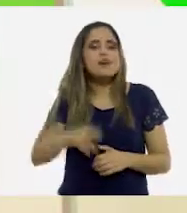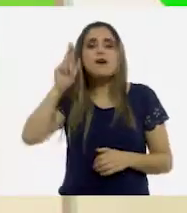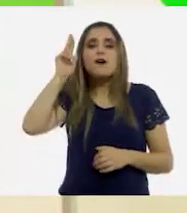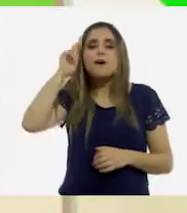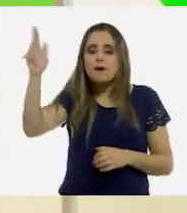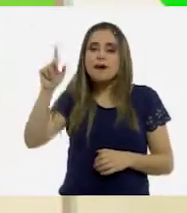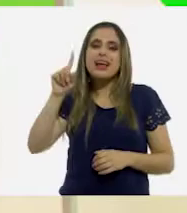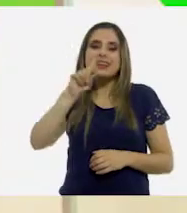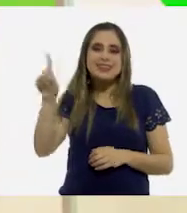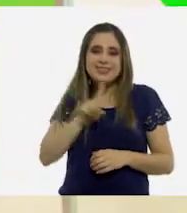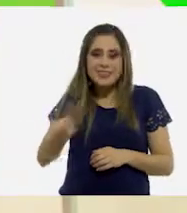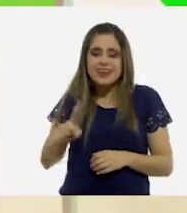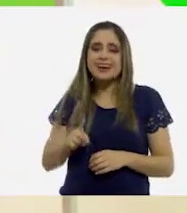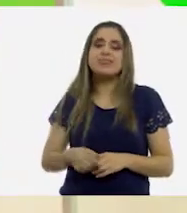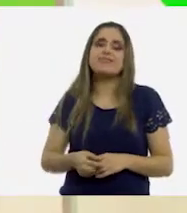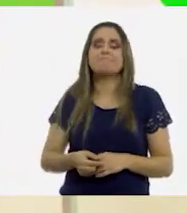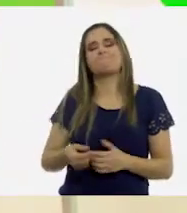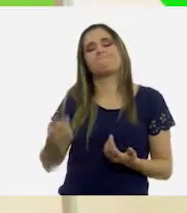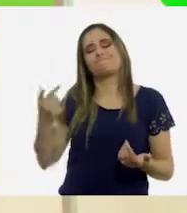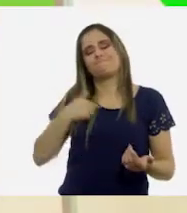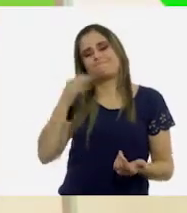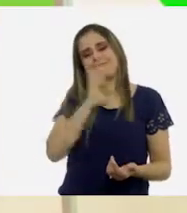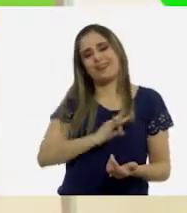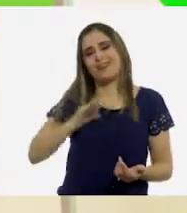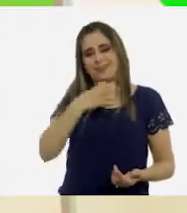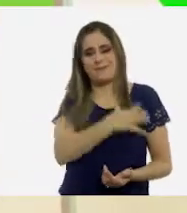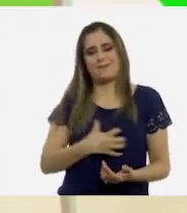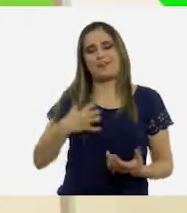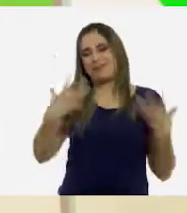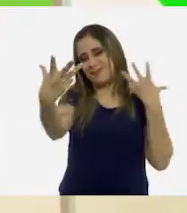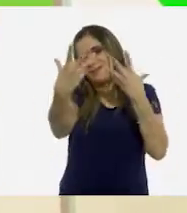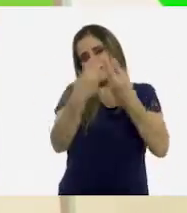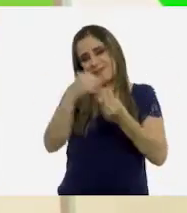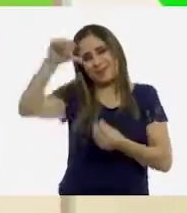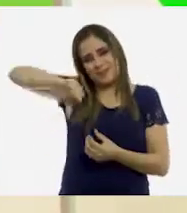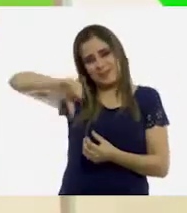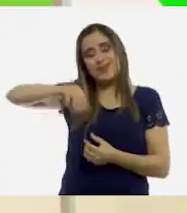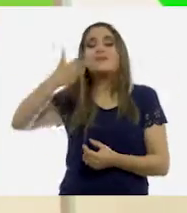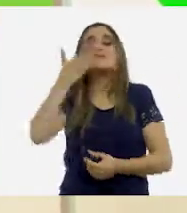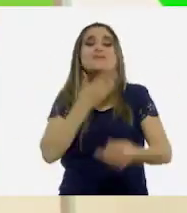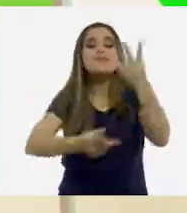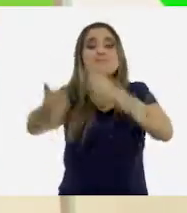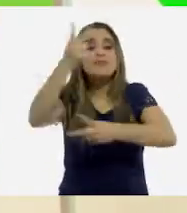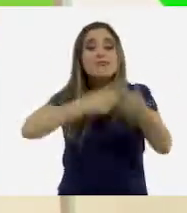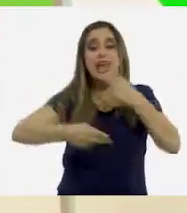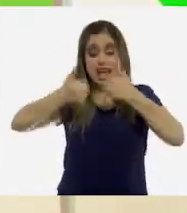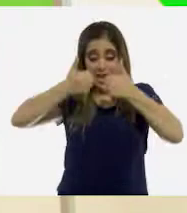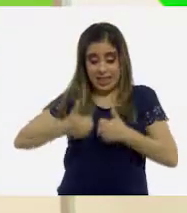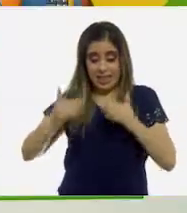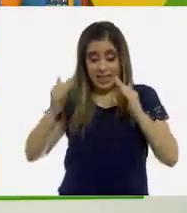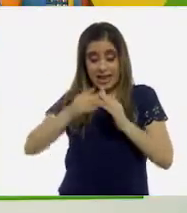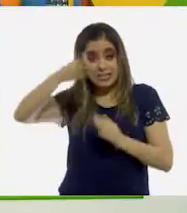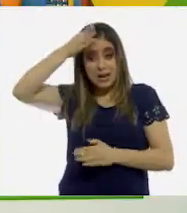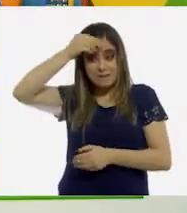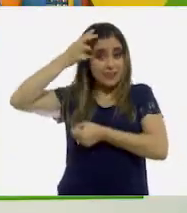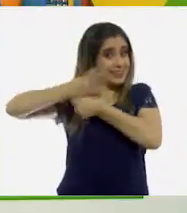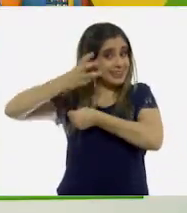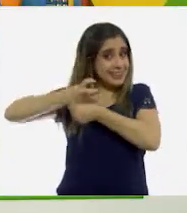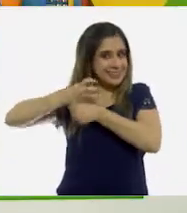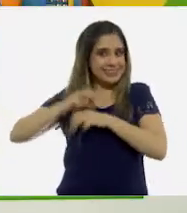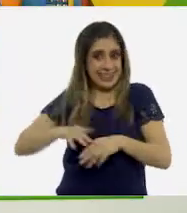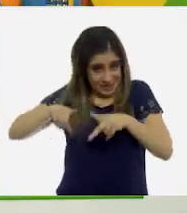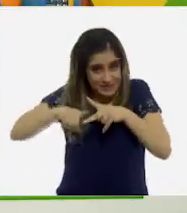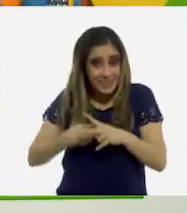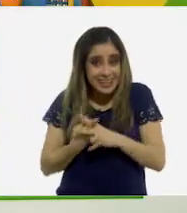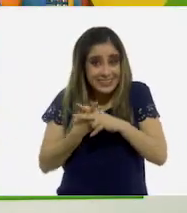Sojar, muy contenta de estar con ustedes el día de hoy. Bienvenidas y bienvenidos a Aprenden Casa 3. ¿Empezamos? ¡Sí! ¡No se